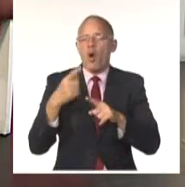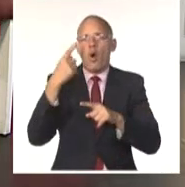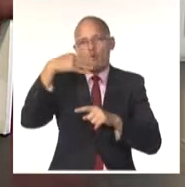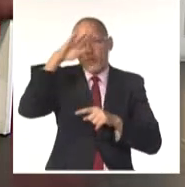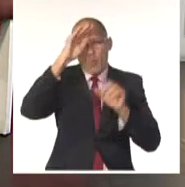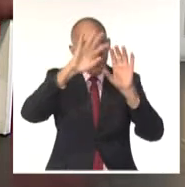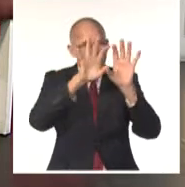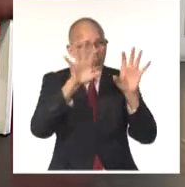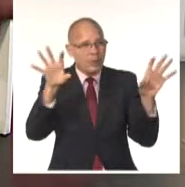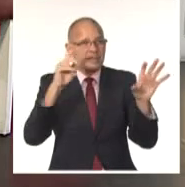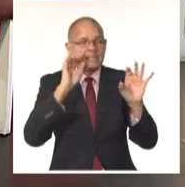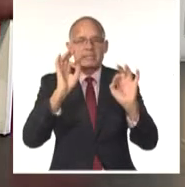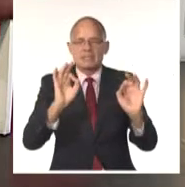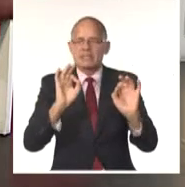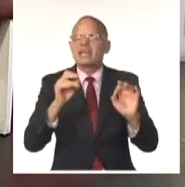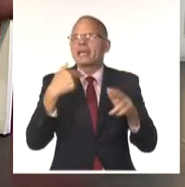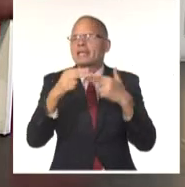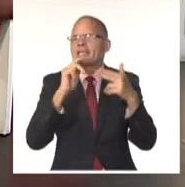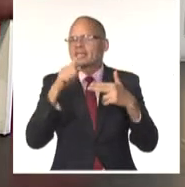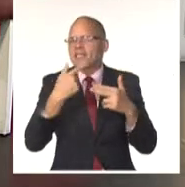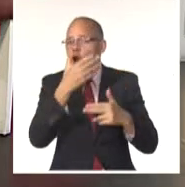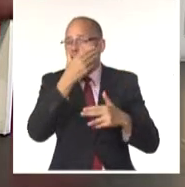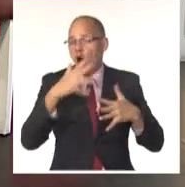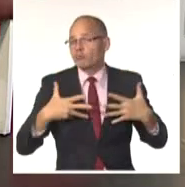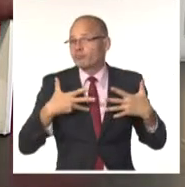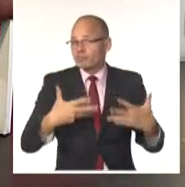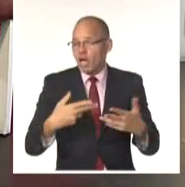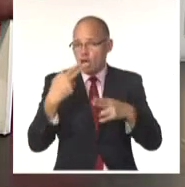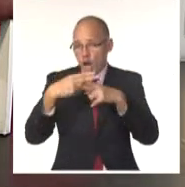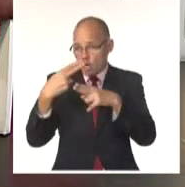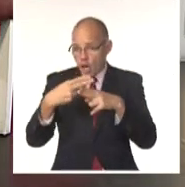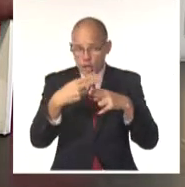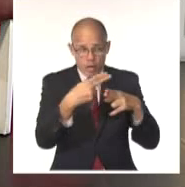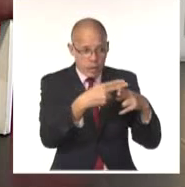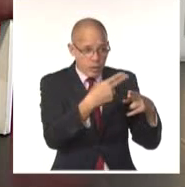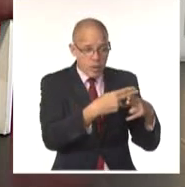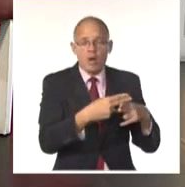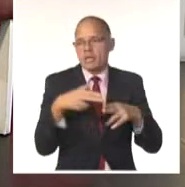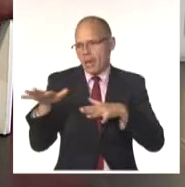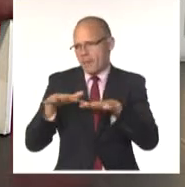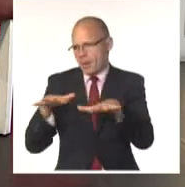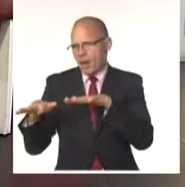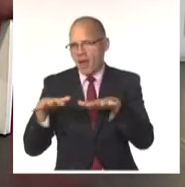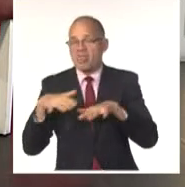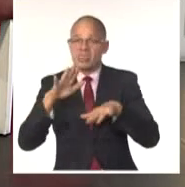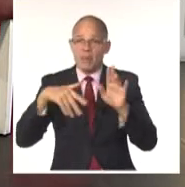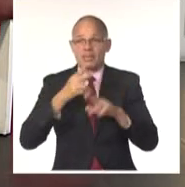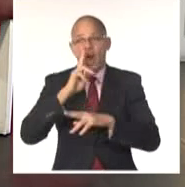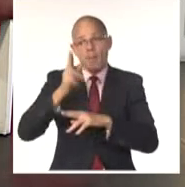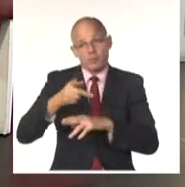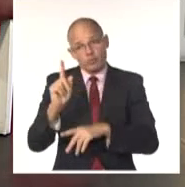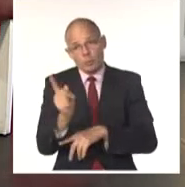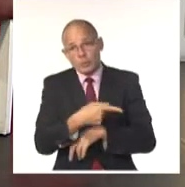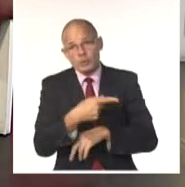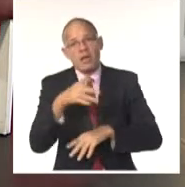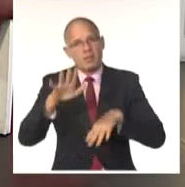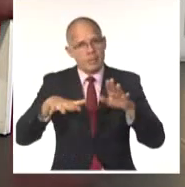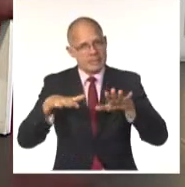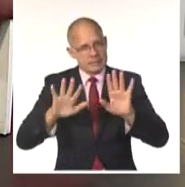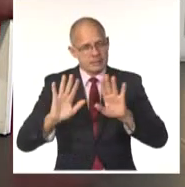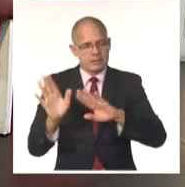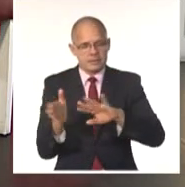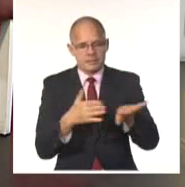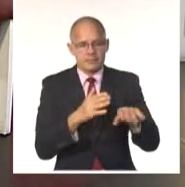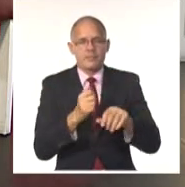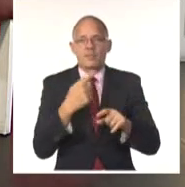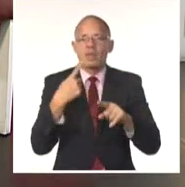país conformarán dichas brigadas y las tendrán listas en espera de la activación que se decida. También en las propias sedes de los comités municipales